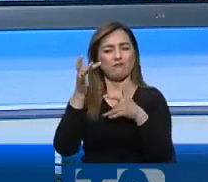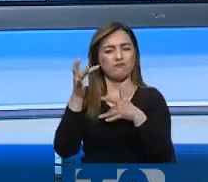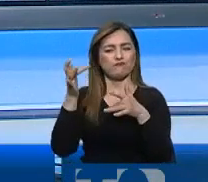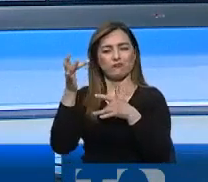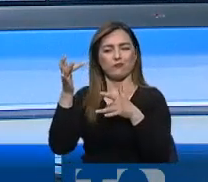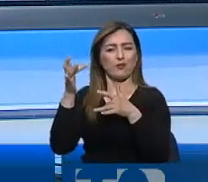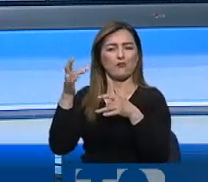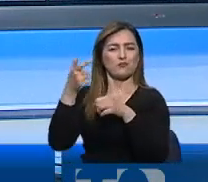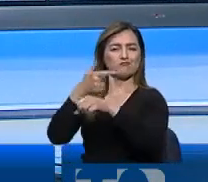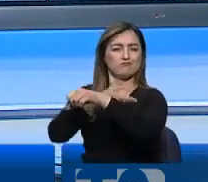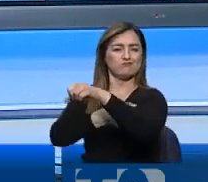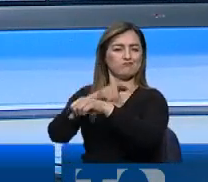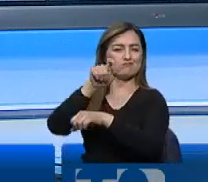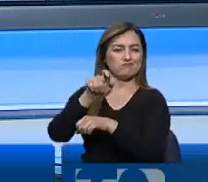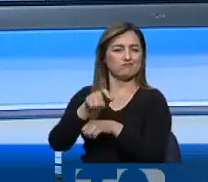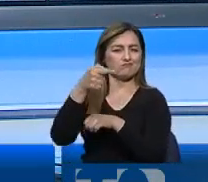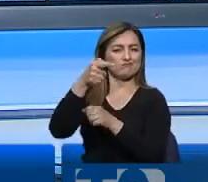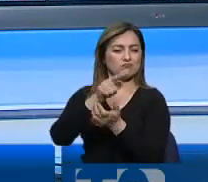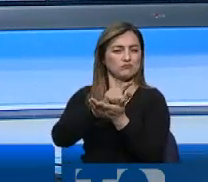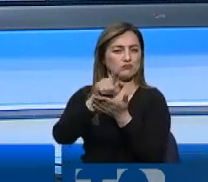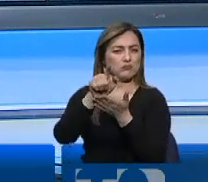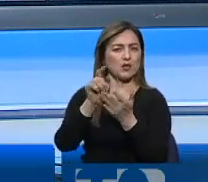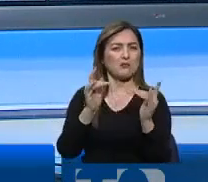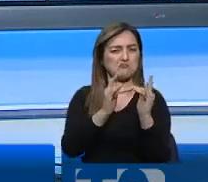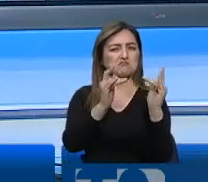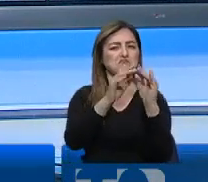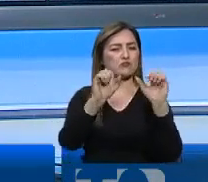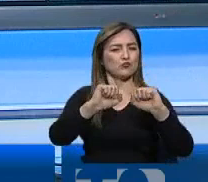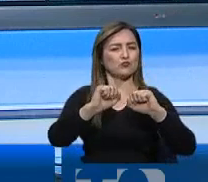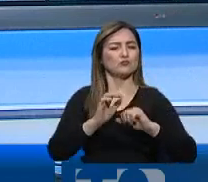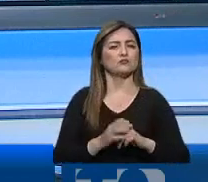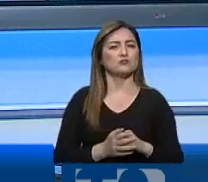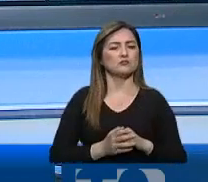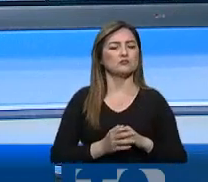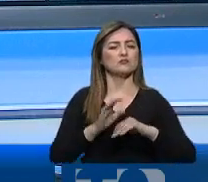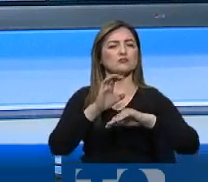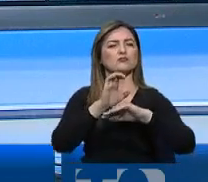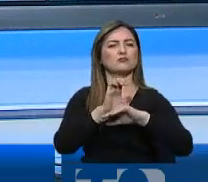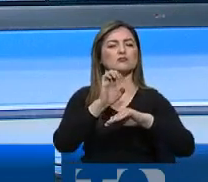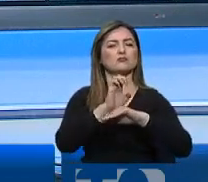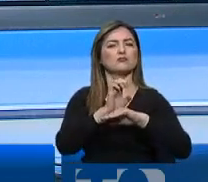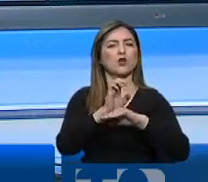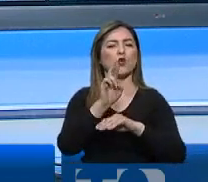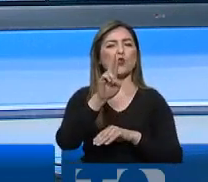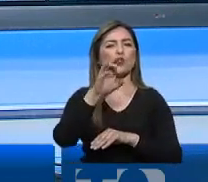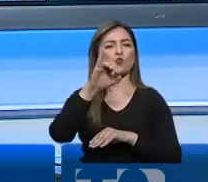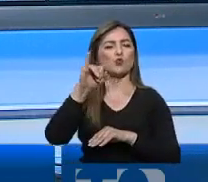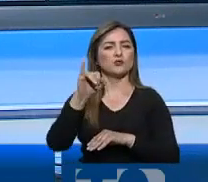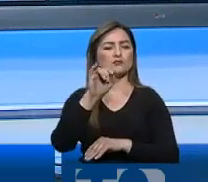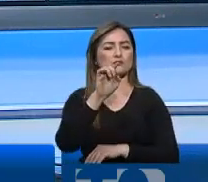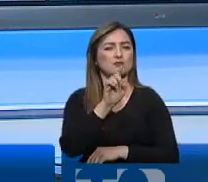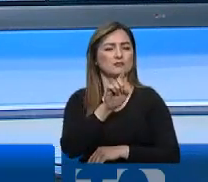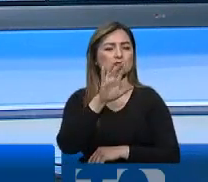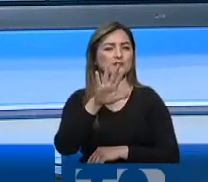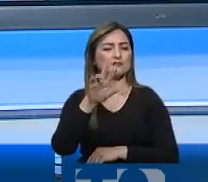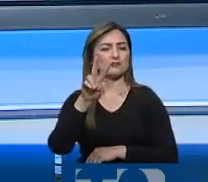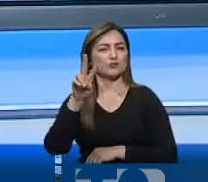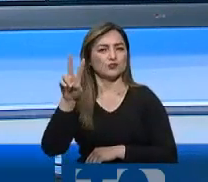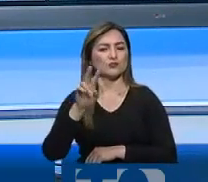hospitalización se incremente en las próximas semanas. A nivel país hay 1,522 UCI, por ahora 526